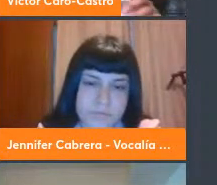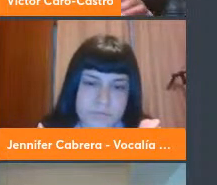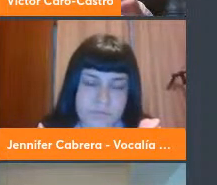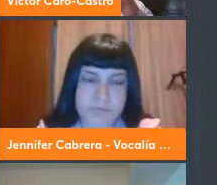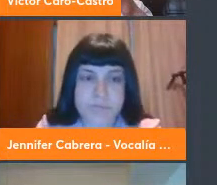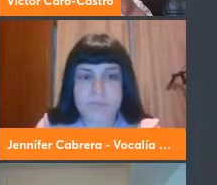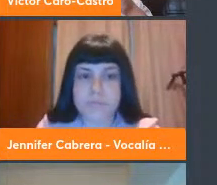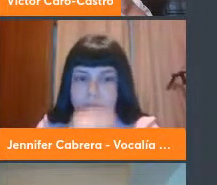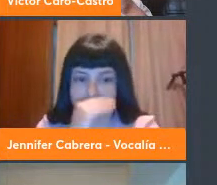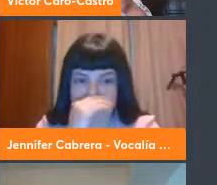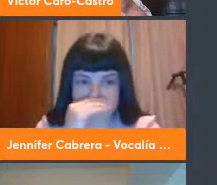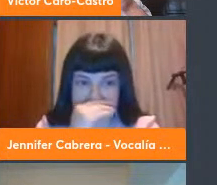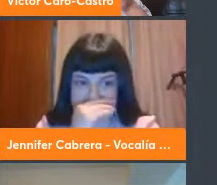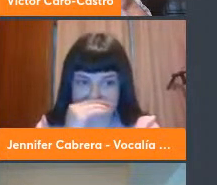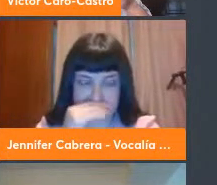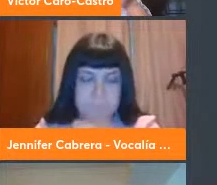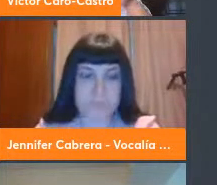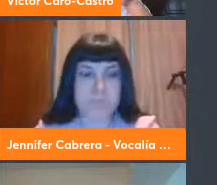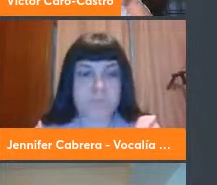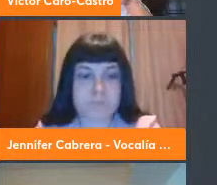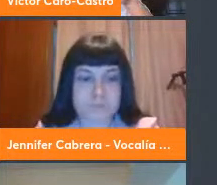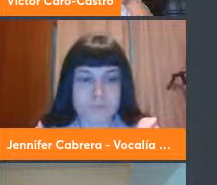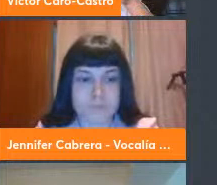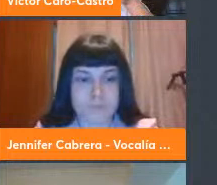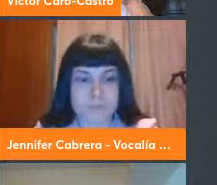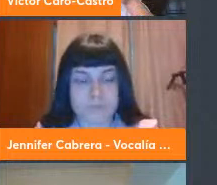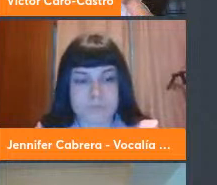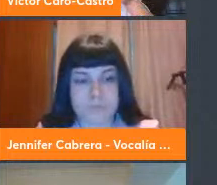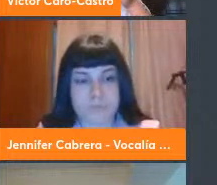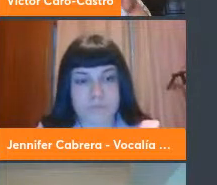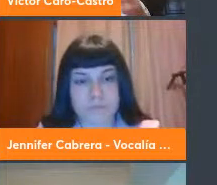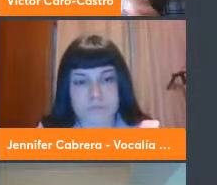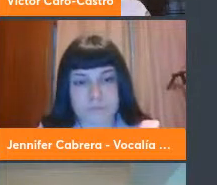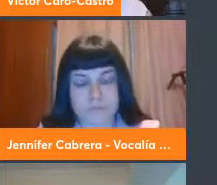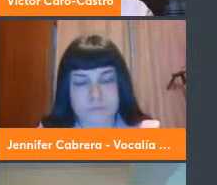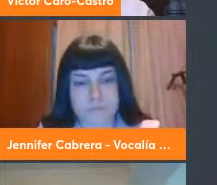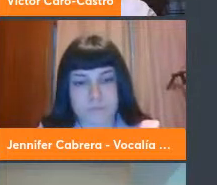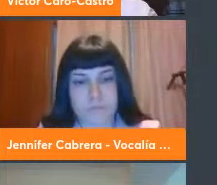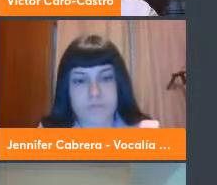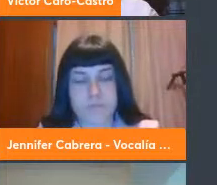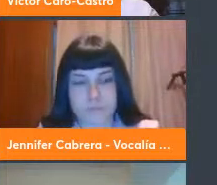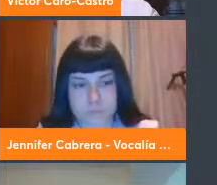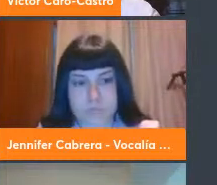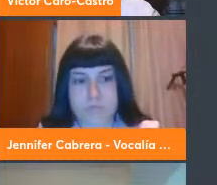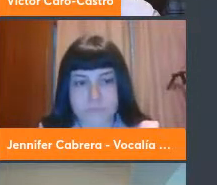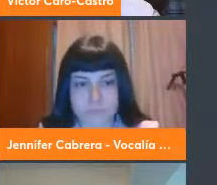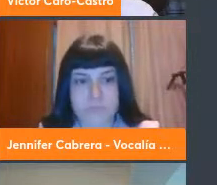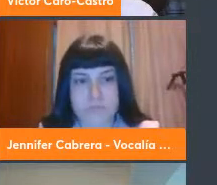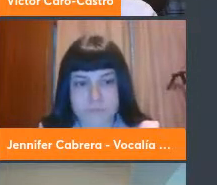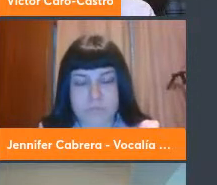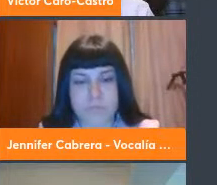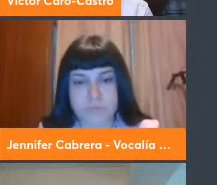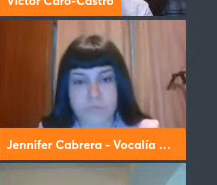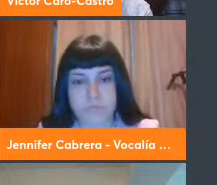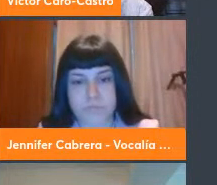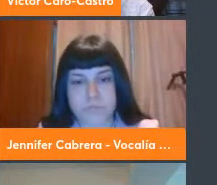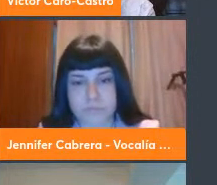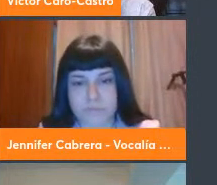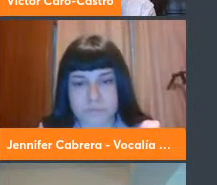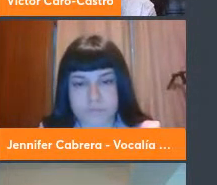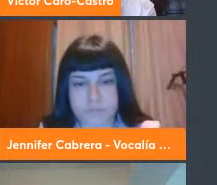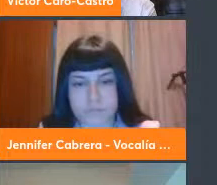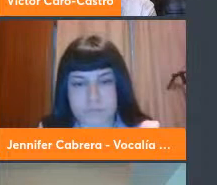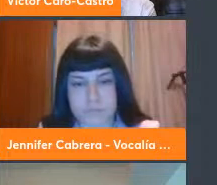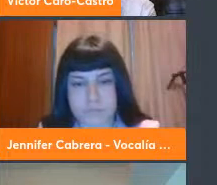mundial donde las empresas se unen para llegar a no aumentar la temperatura en más de 1,5 grados Celsius al 2050